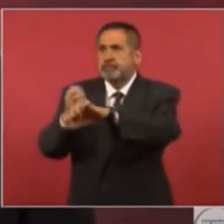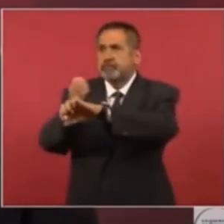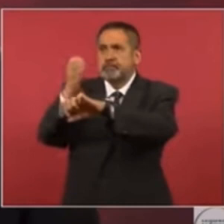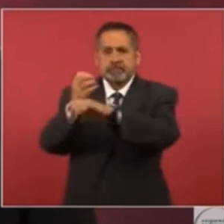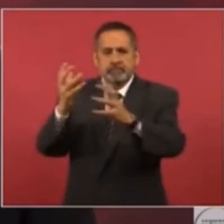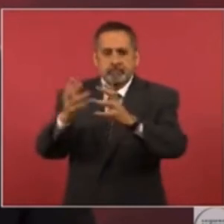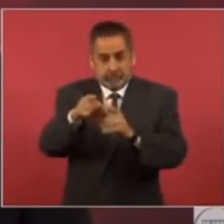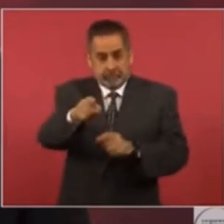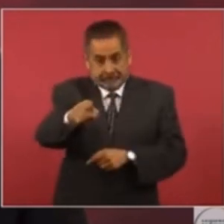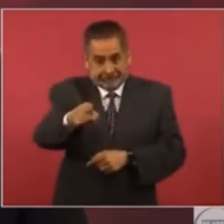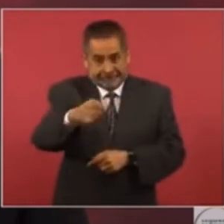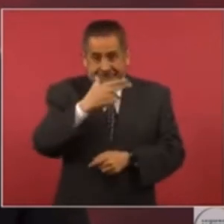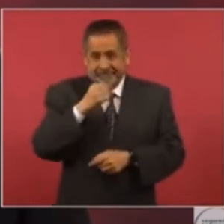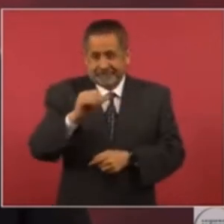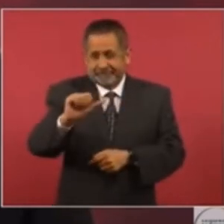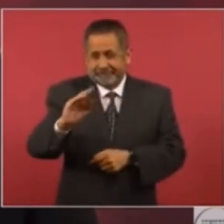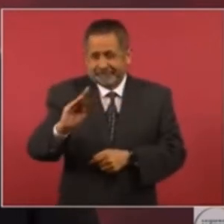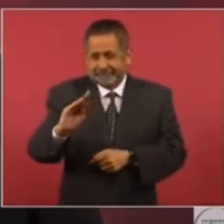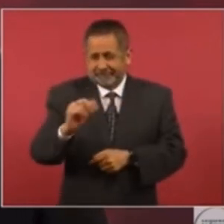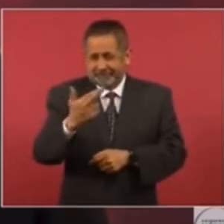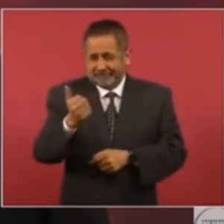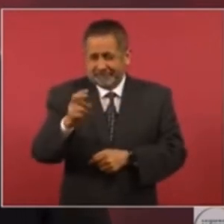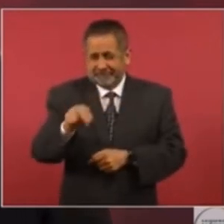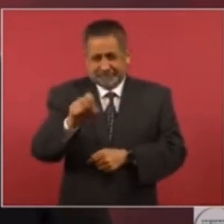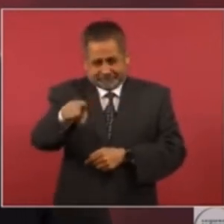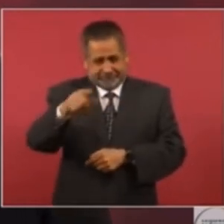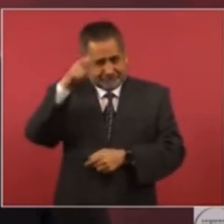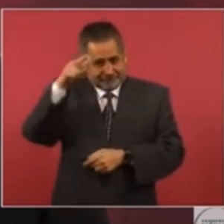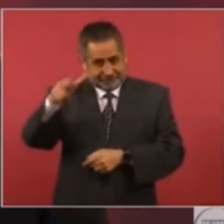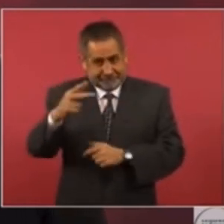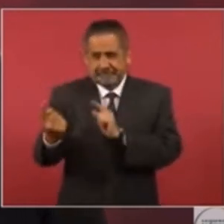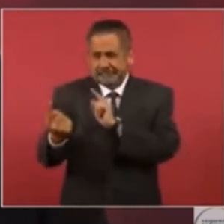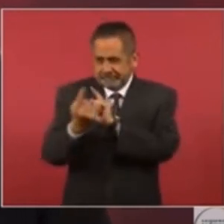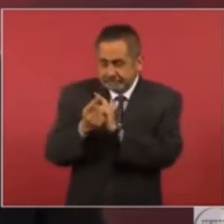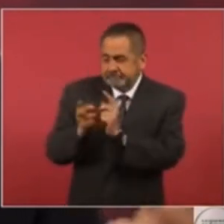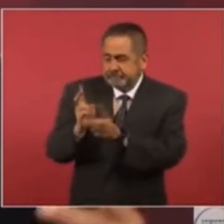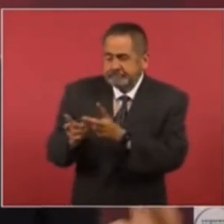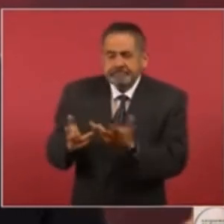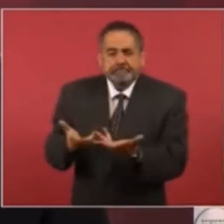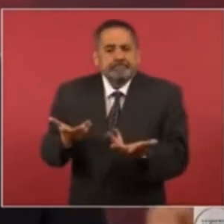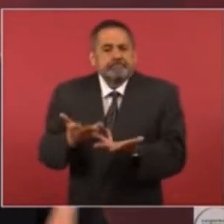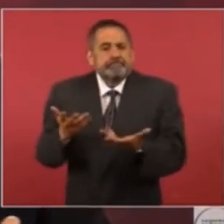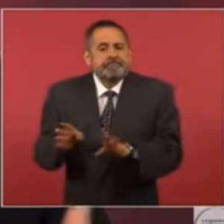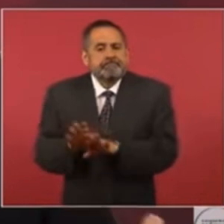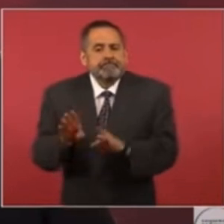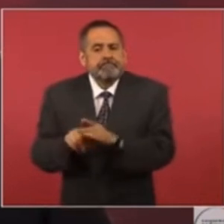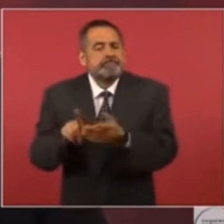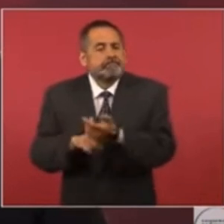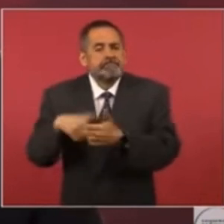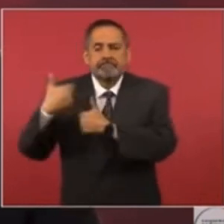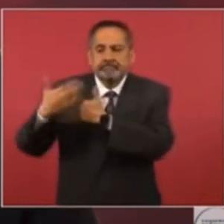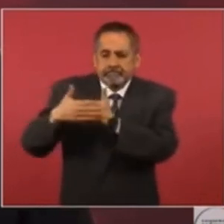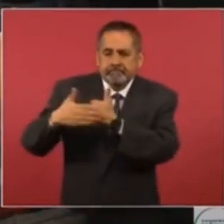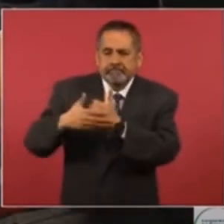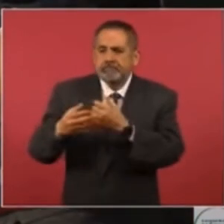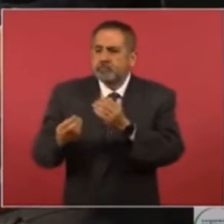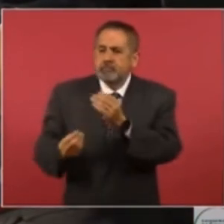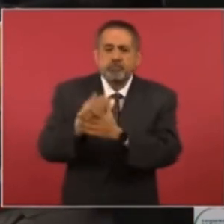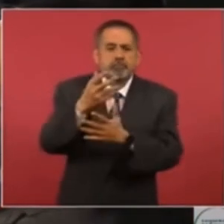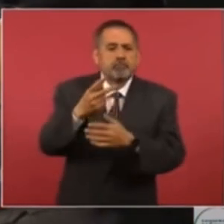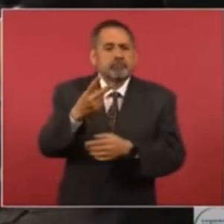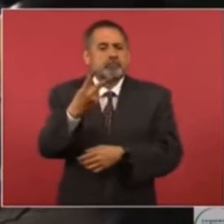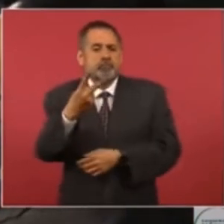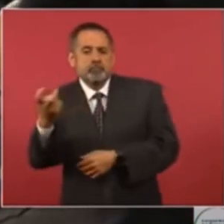habrán, por ejemplo, en el caso de Hidalgo, cómo vamos a tener estos doscientos